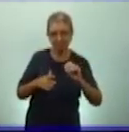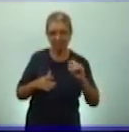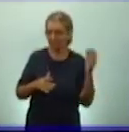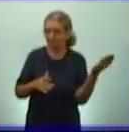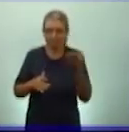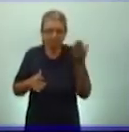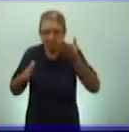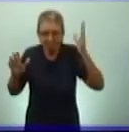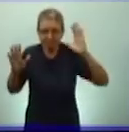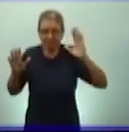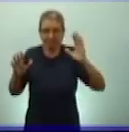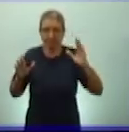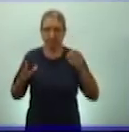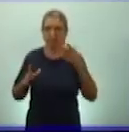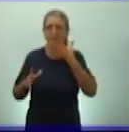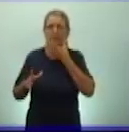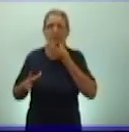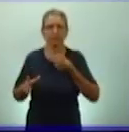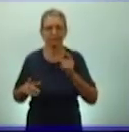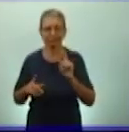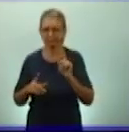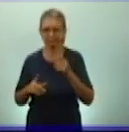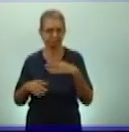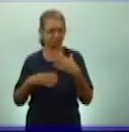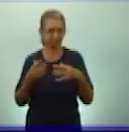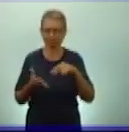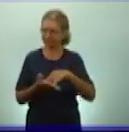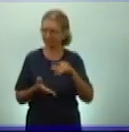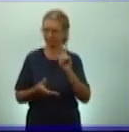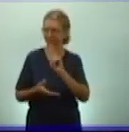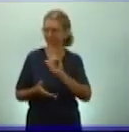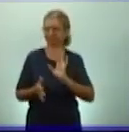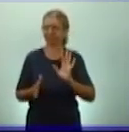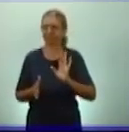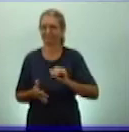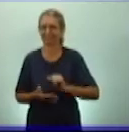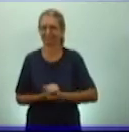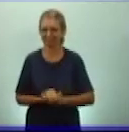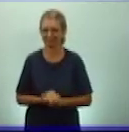muy veloces y jóvenes y no tenían problemas de sobrepeso, claro.